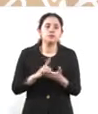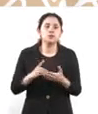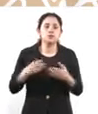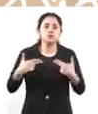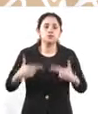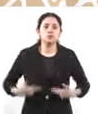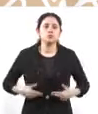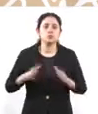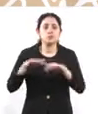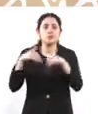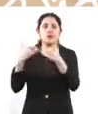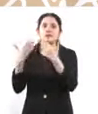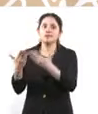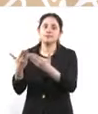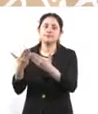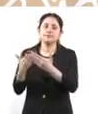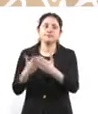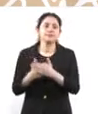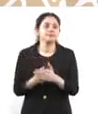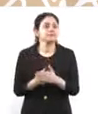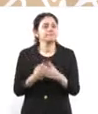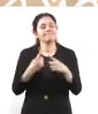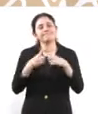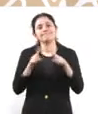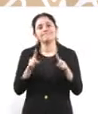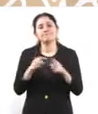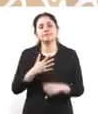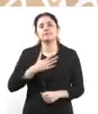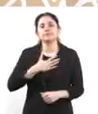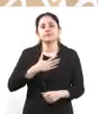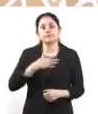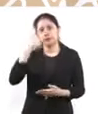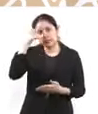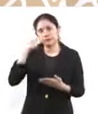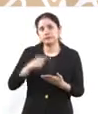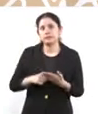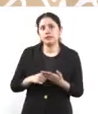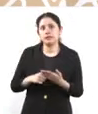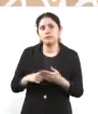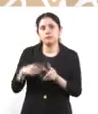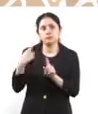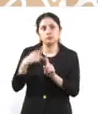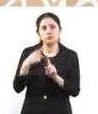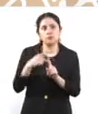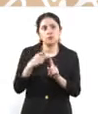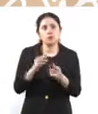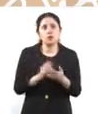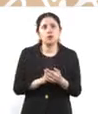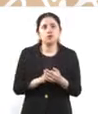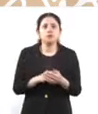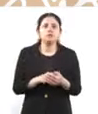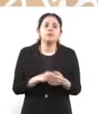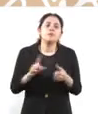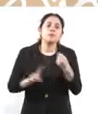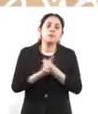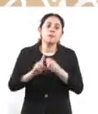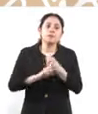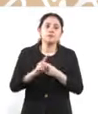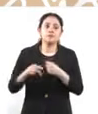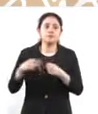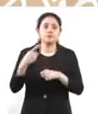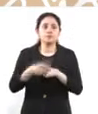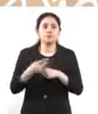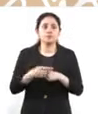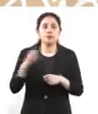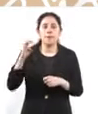viviendo en este momento. Entonces, a mí me parece que vulnera a los ministerios públicos y a los jueces en un